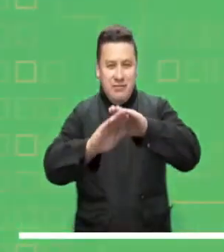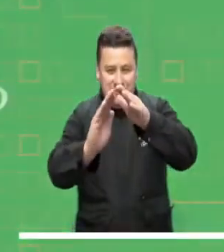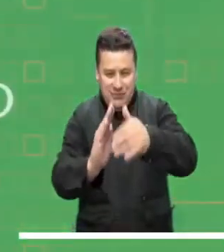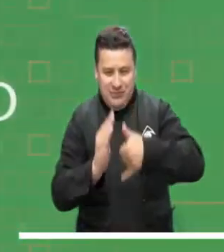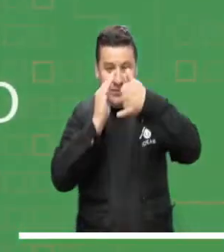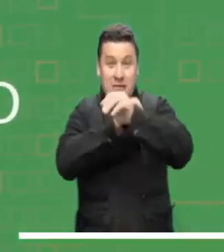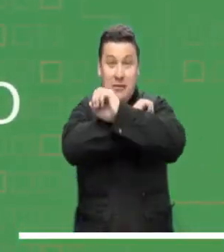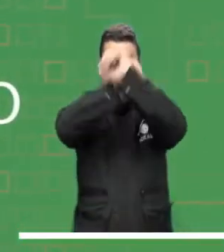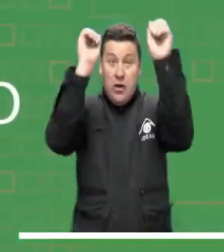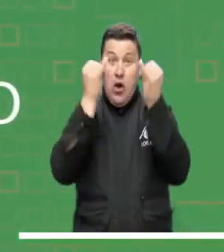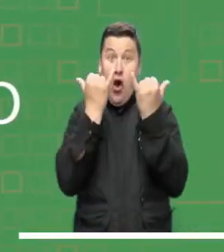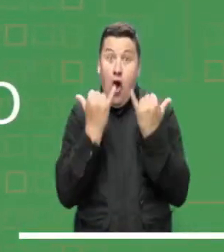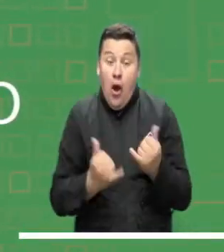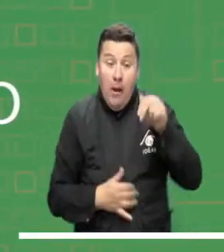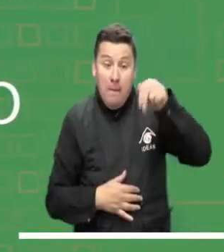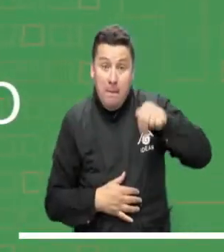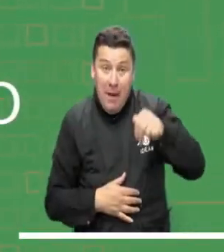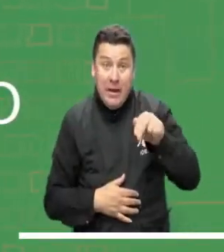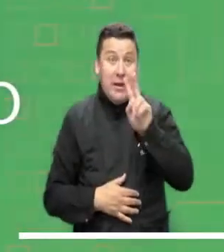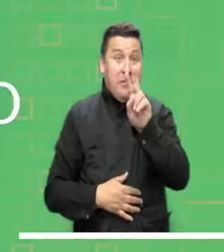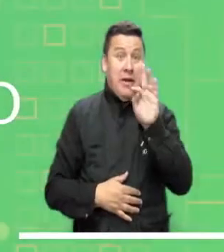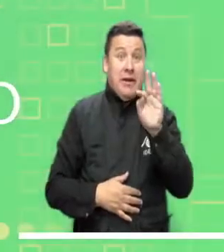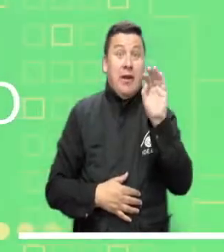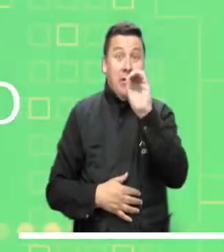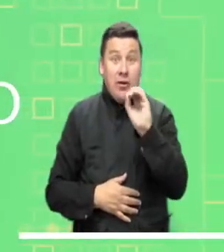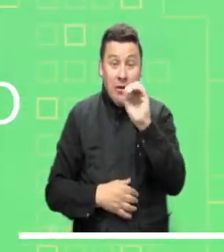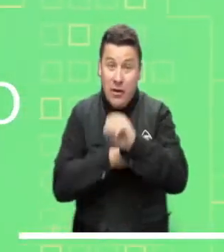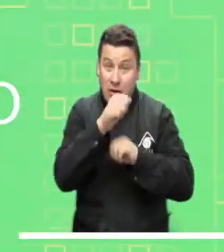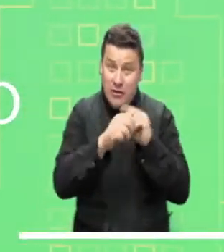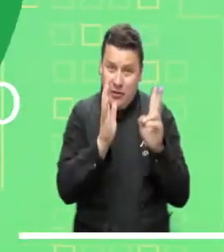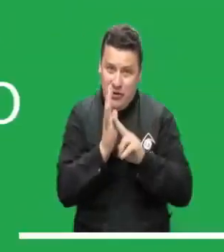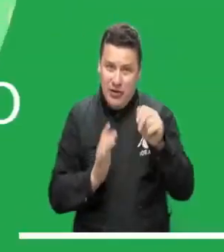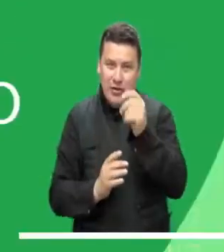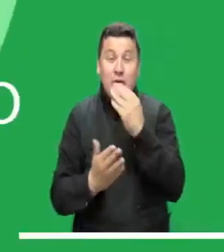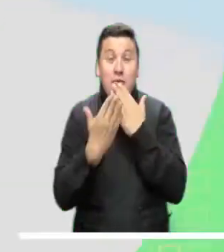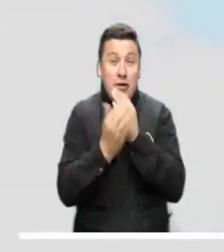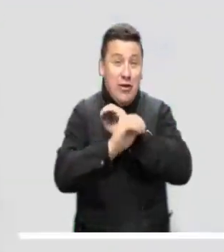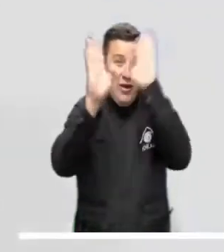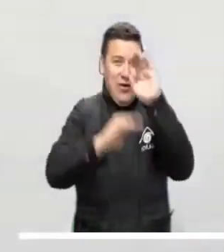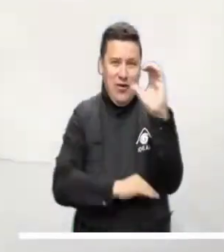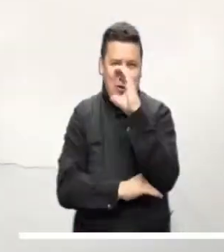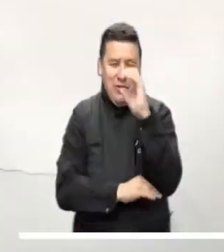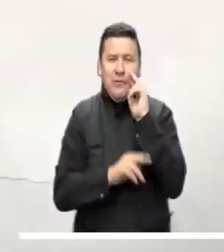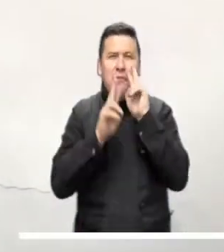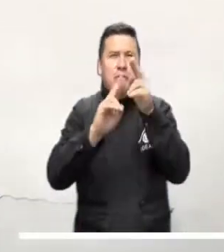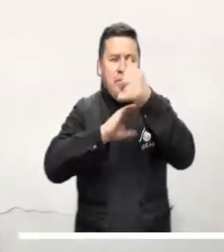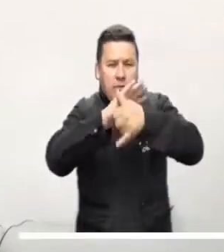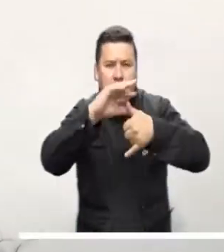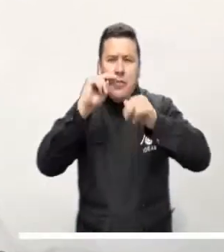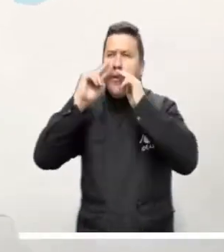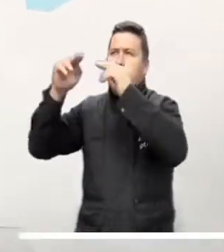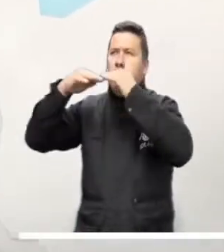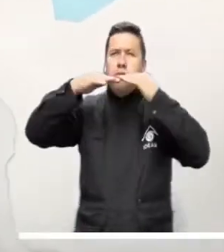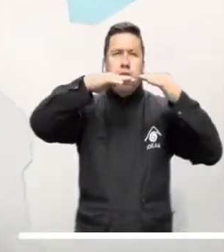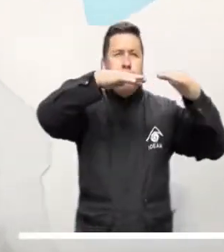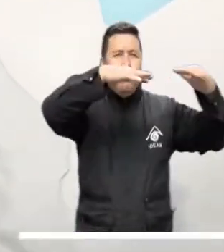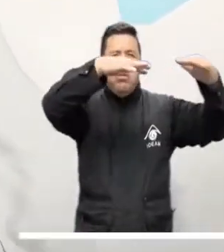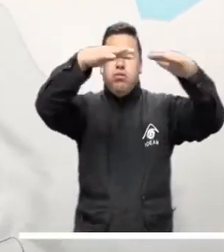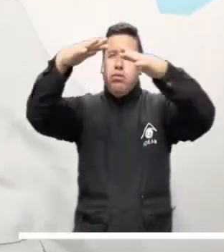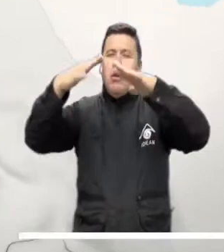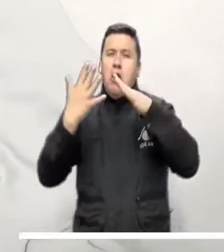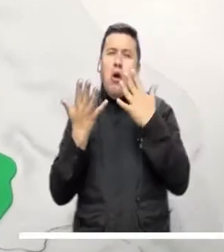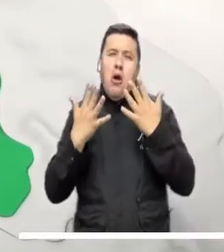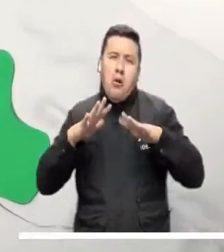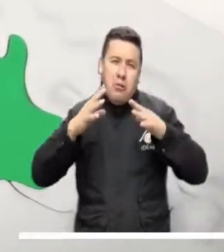de la mañana de hoy martes 23 de octubre de 2018. En la región Caribe se estima cielo